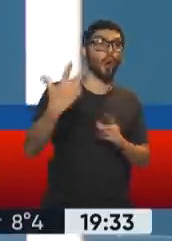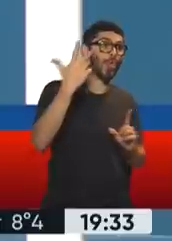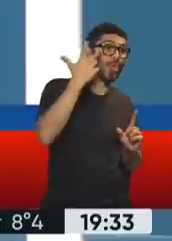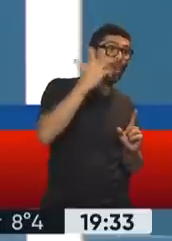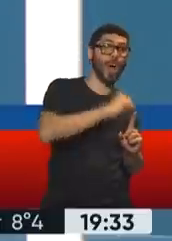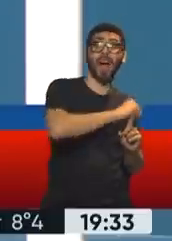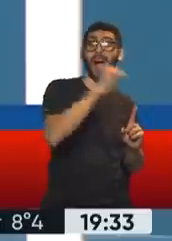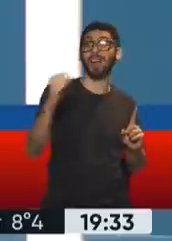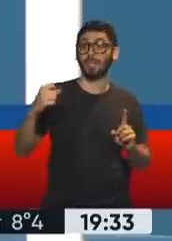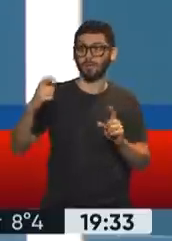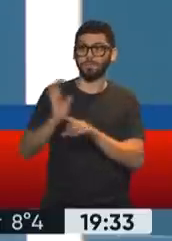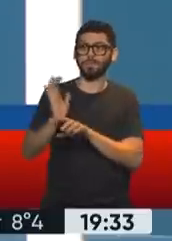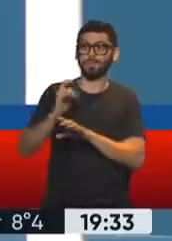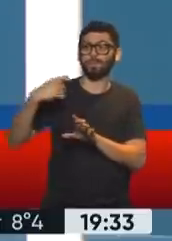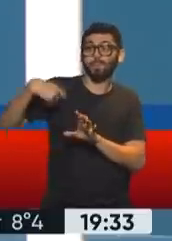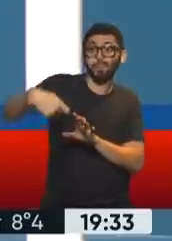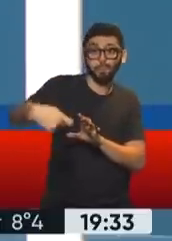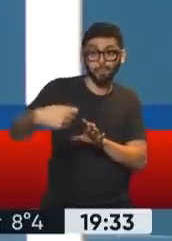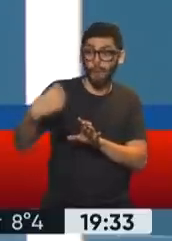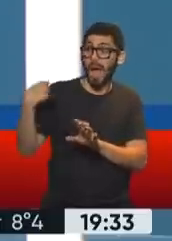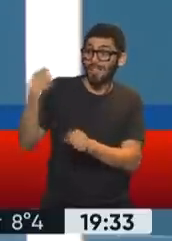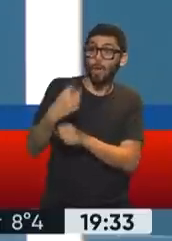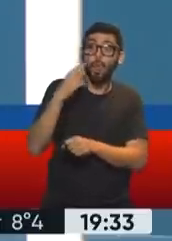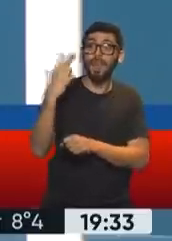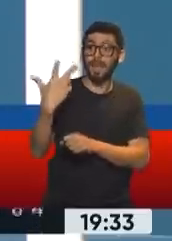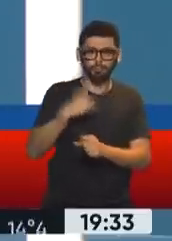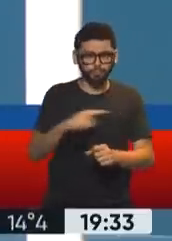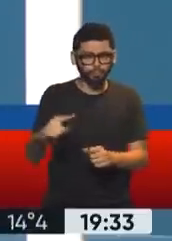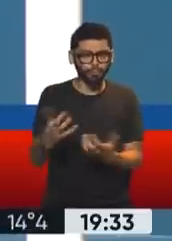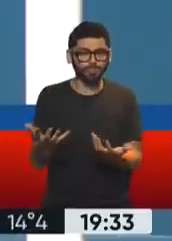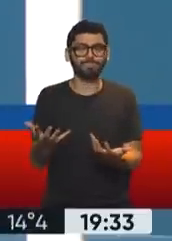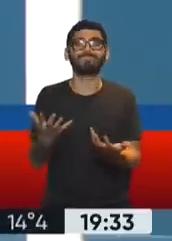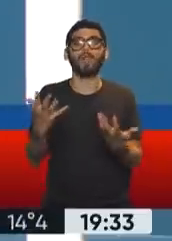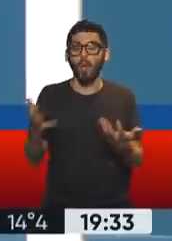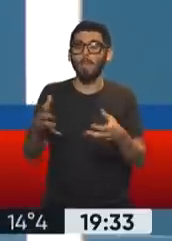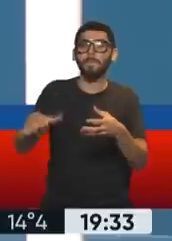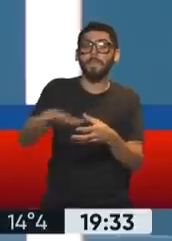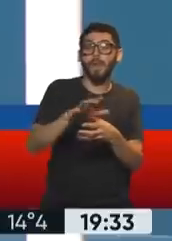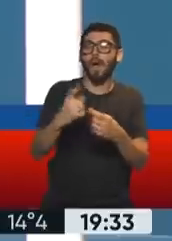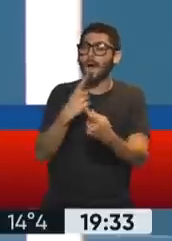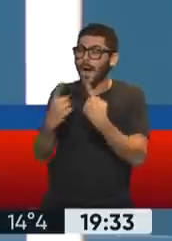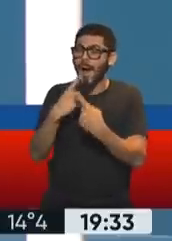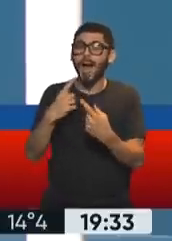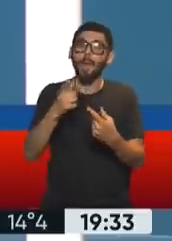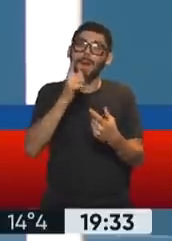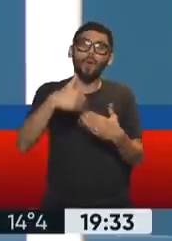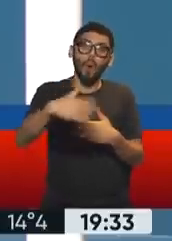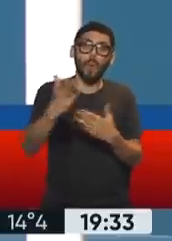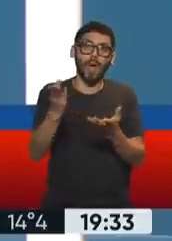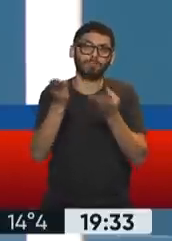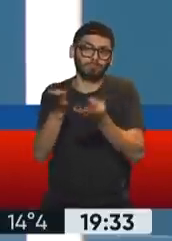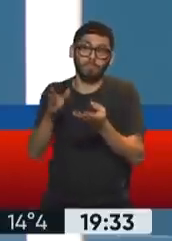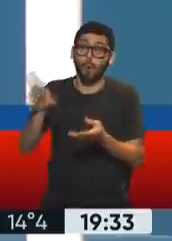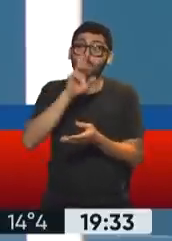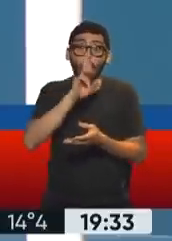para justamente comprar los años hasta el 2003. Y en función de eso estamos caracterizando a esa población para en breve dar algún tipo de respuesta a esas